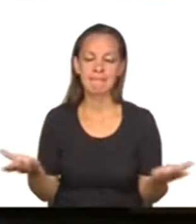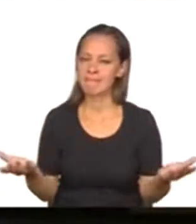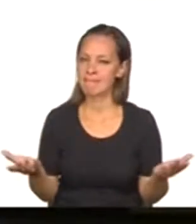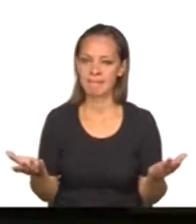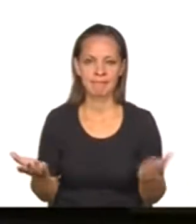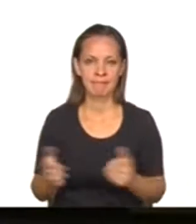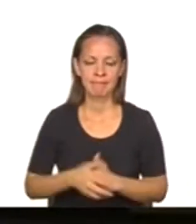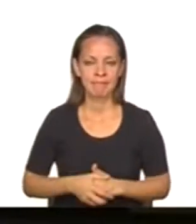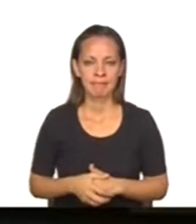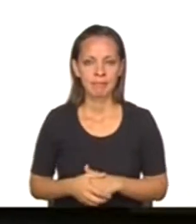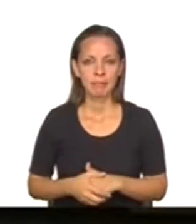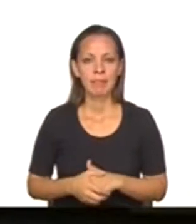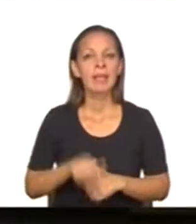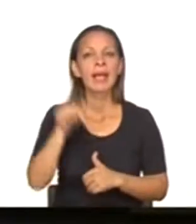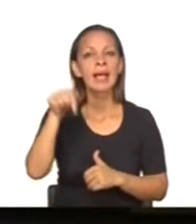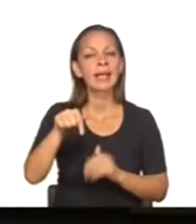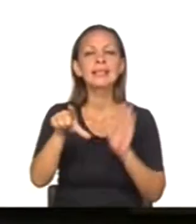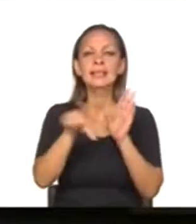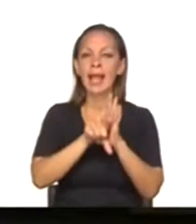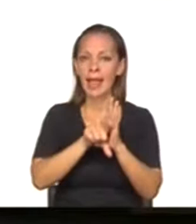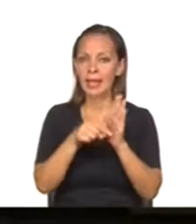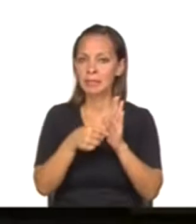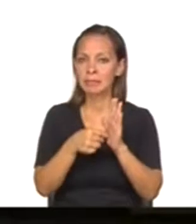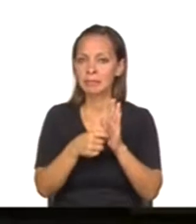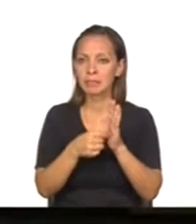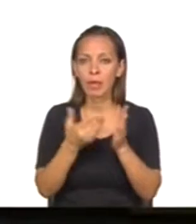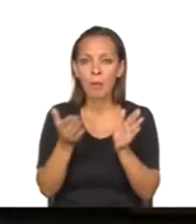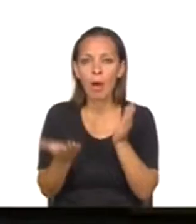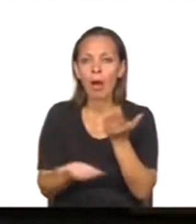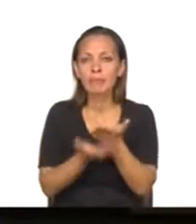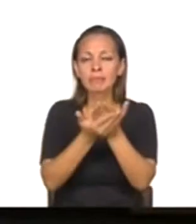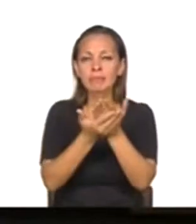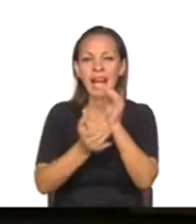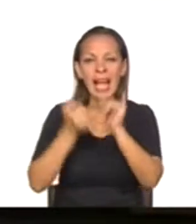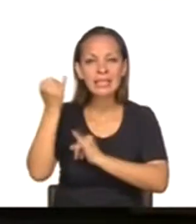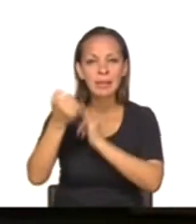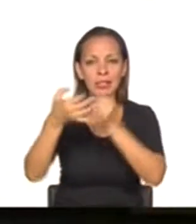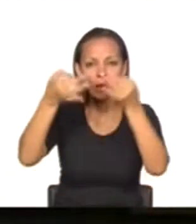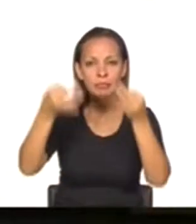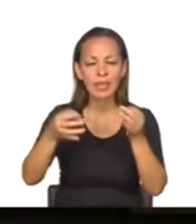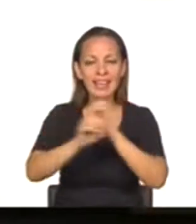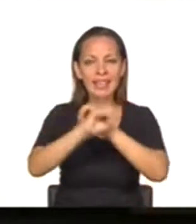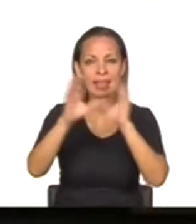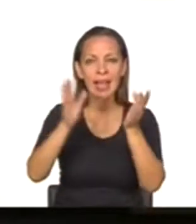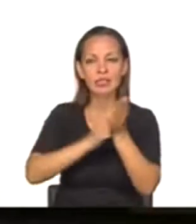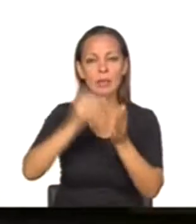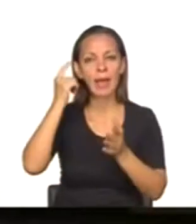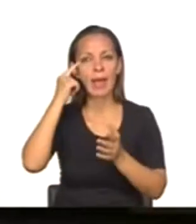Esta ley que no tiene ninguna fundamentación ni ideológica ni de gobernabilidad